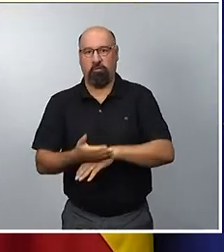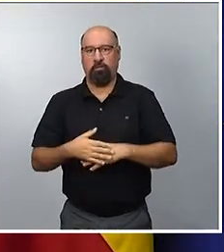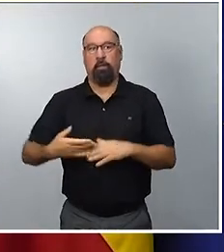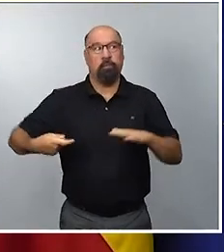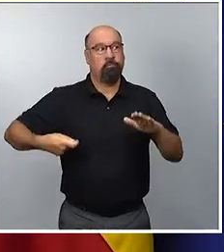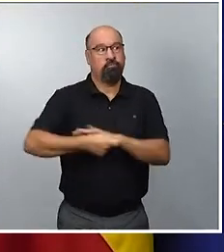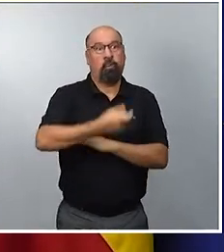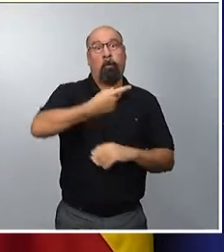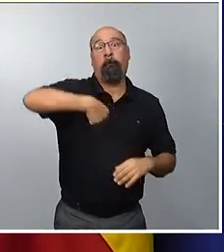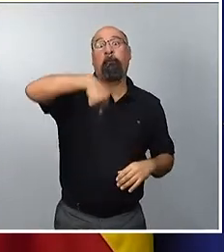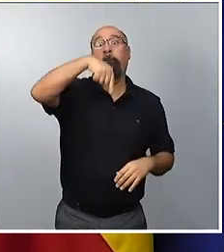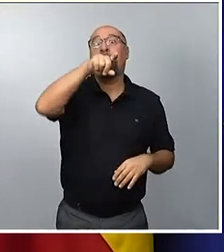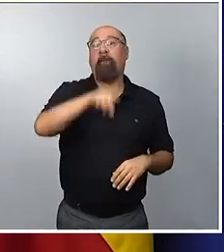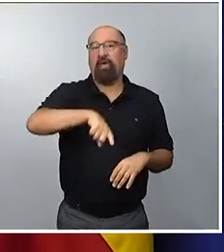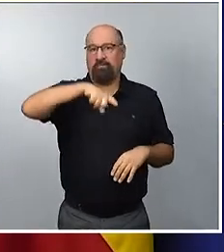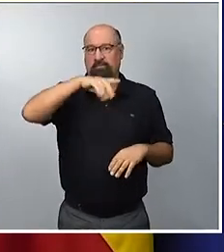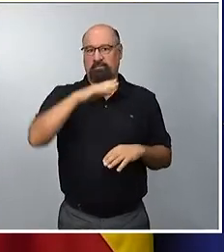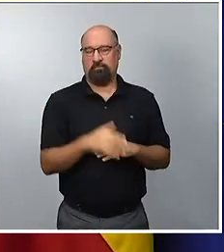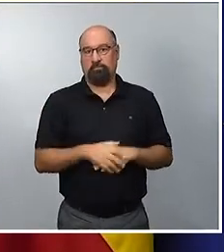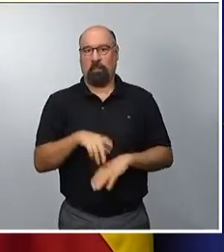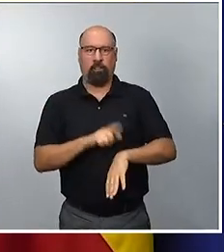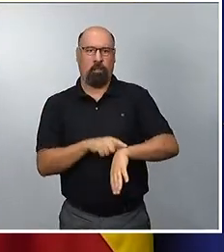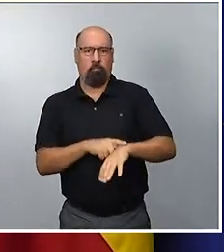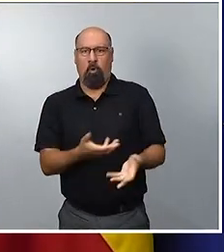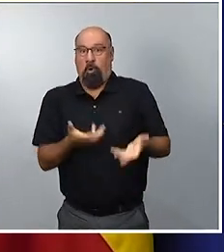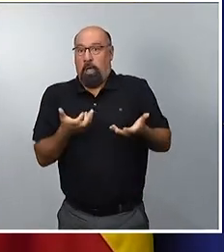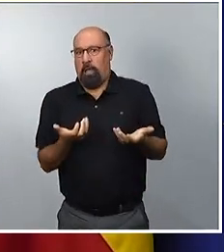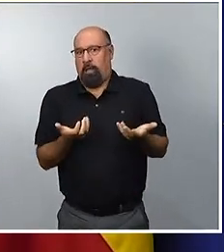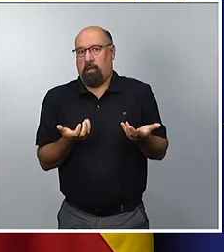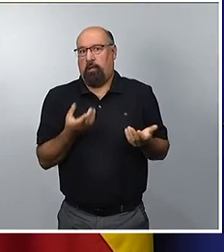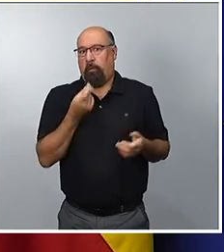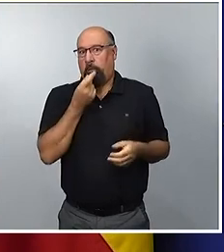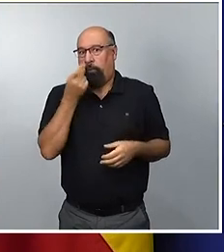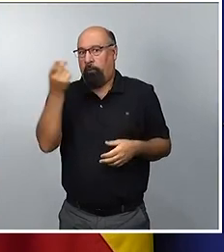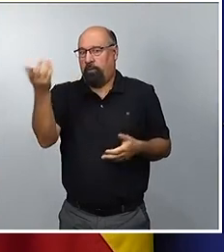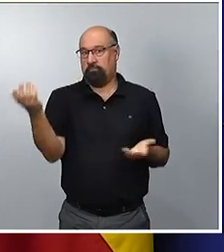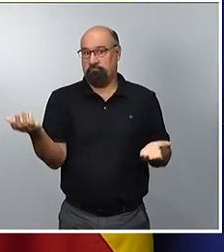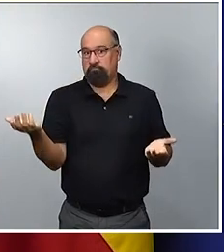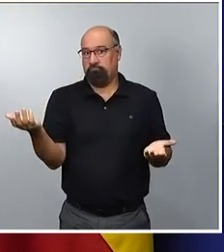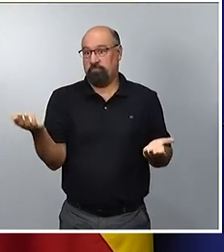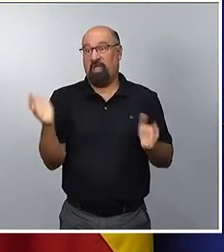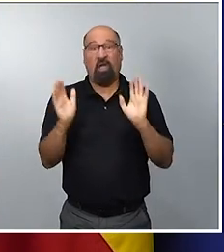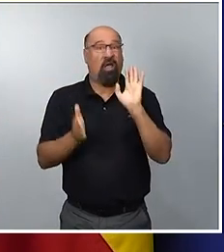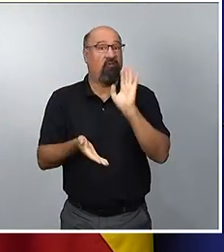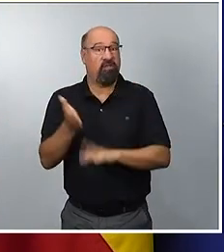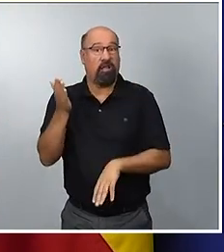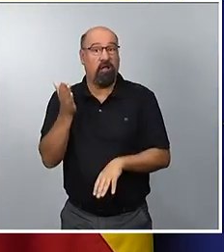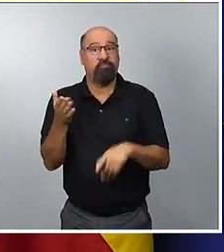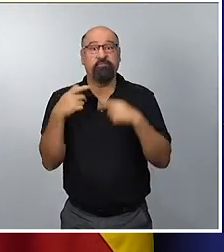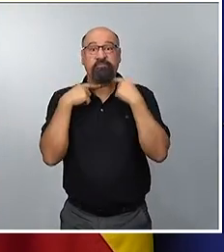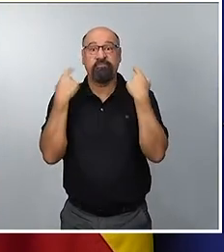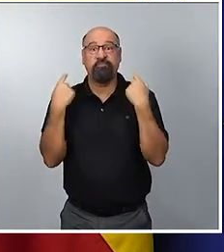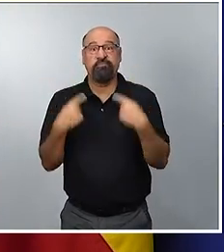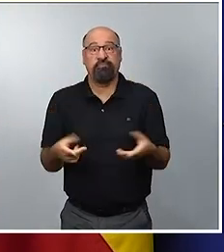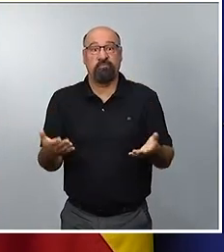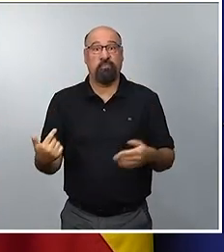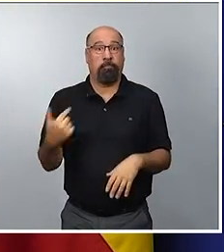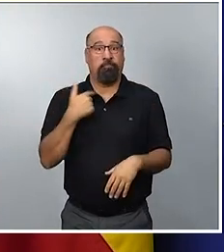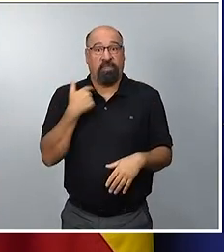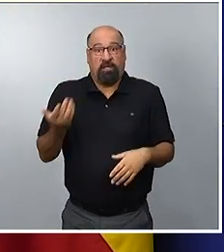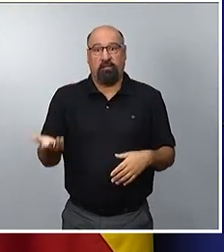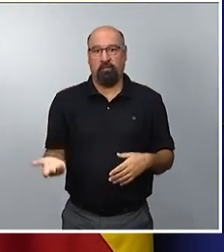mes, se ha pedido un mes para ganar tiempo, no sabemos para qué, a sabiendas que va a perder, que está ante